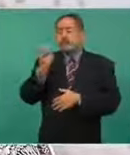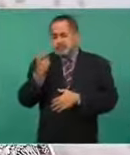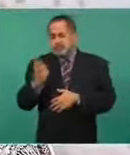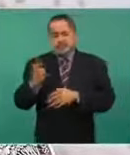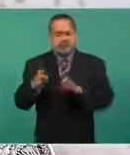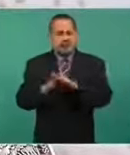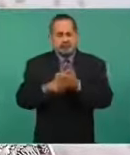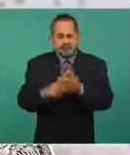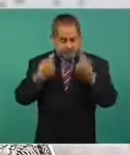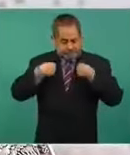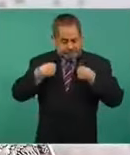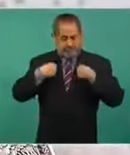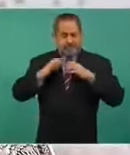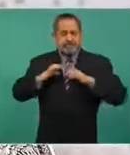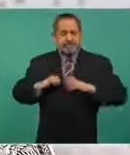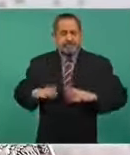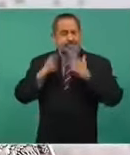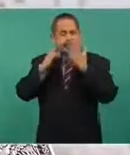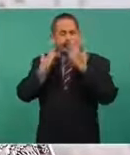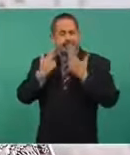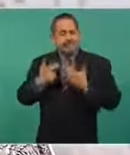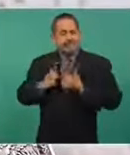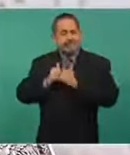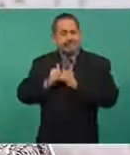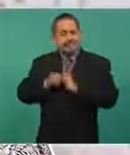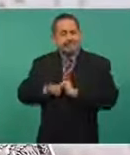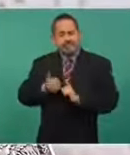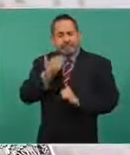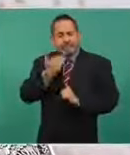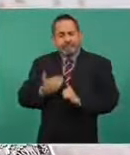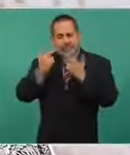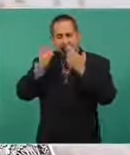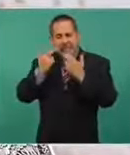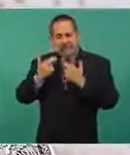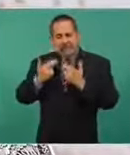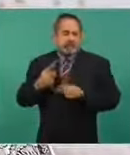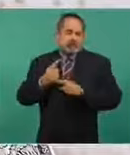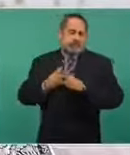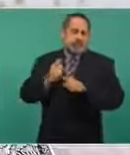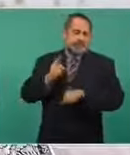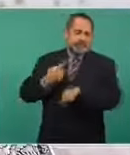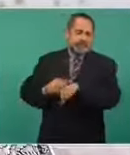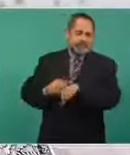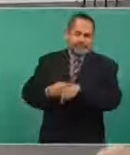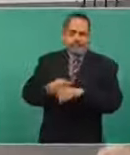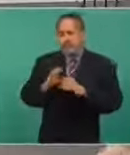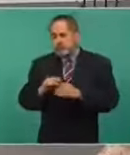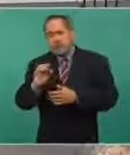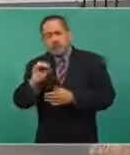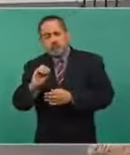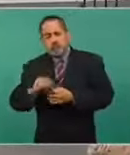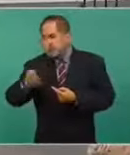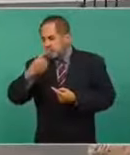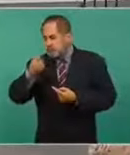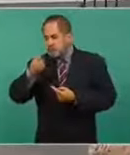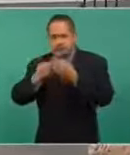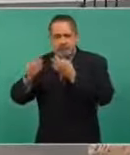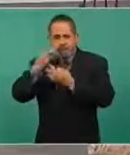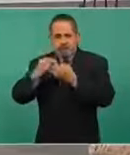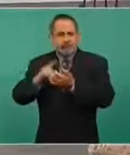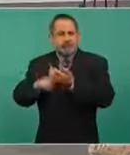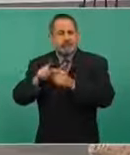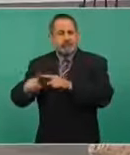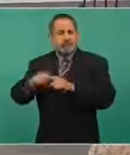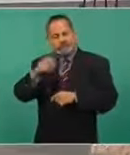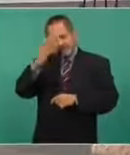enfermedades que deprimen el sistema inmune, ya sea por una afección directa por la propia enfermedad o porque los tratamientos que se usan para esas enfermedades, como es el caso de